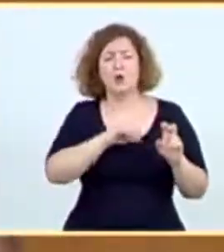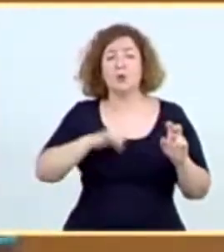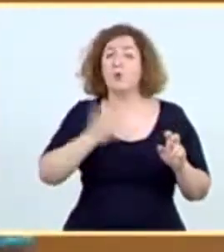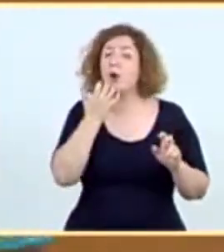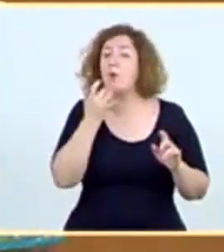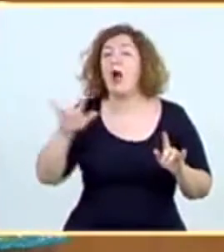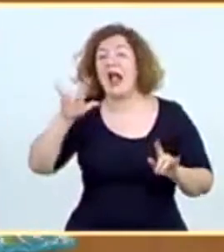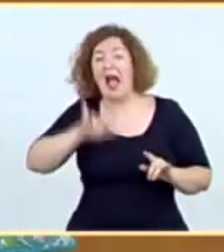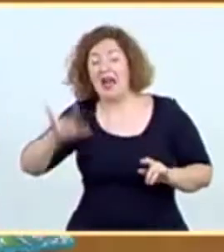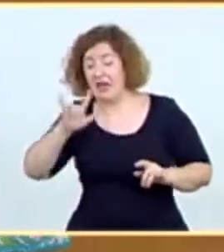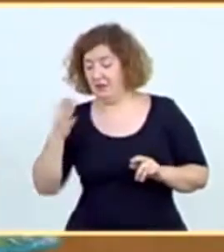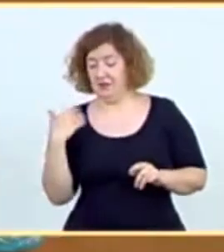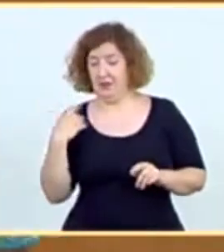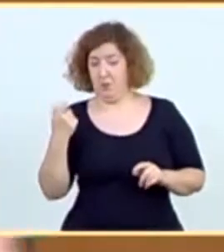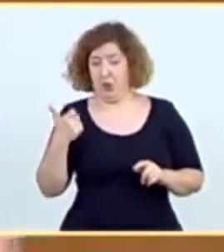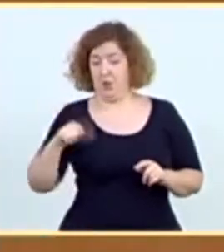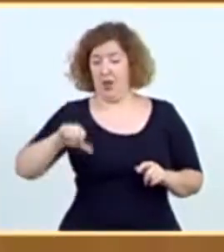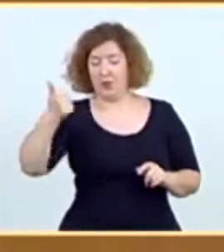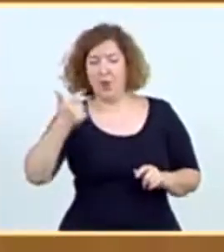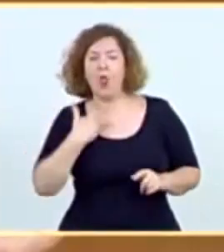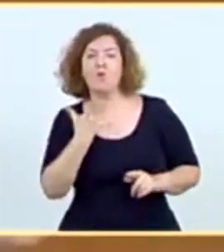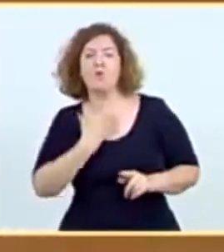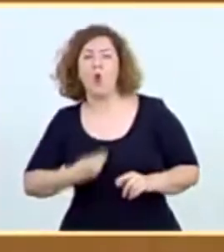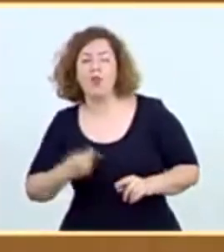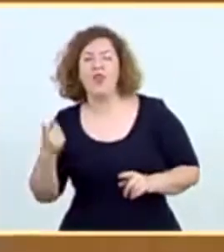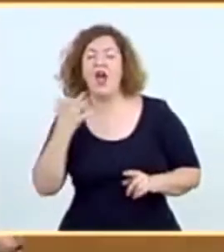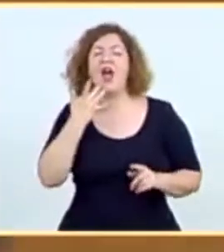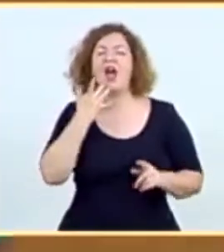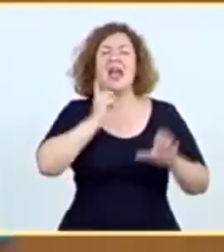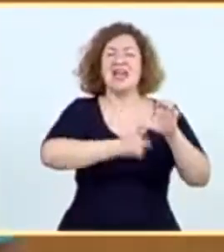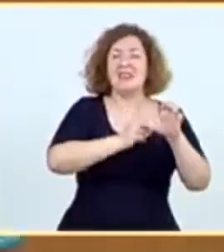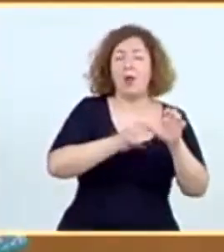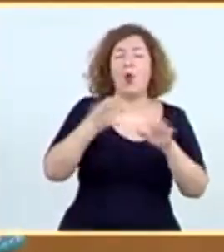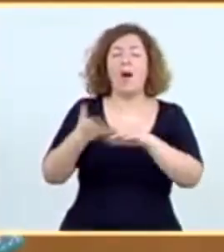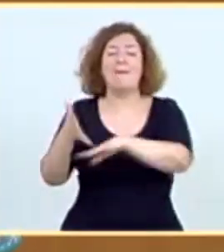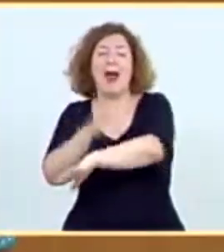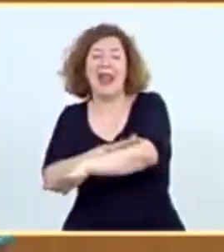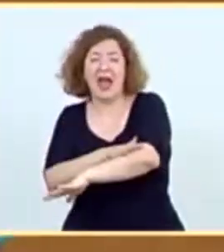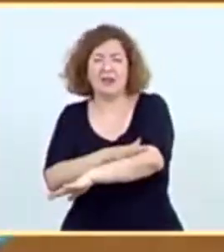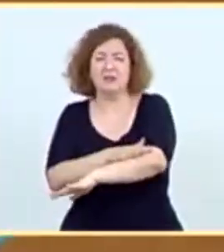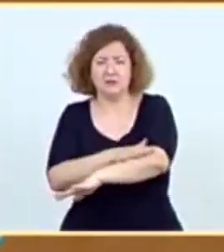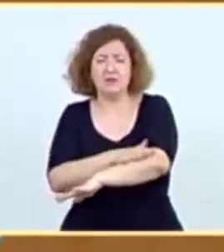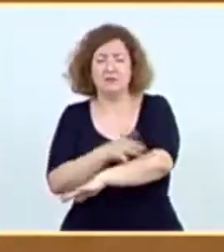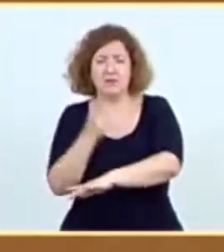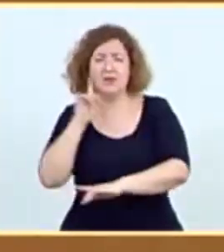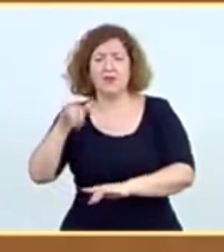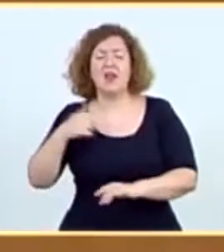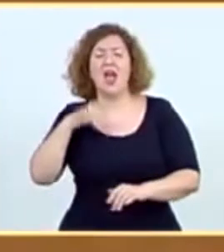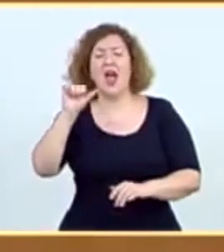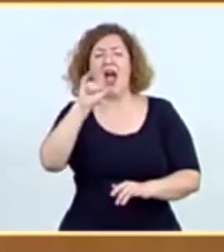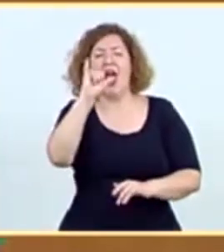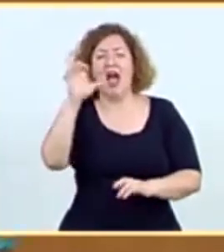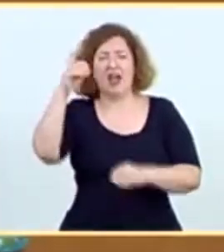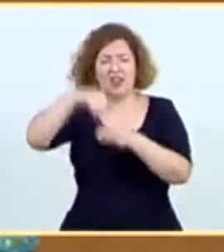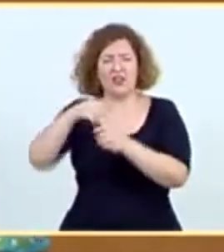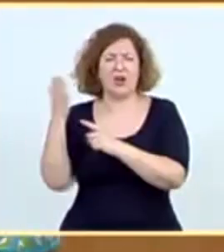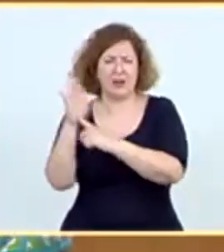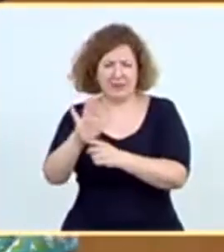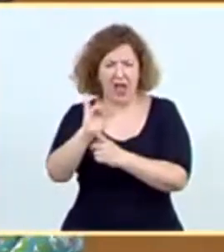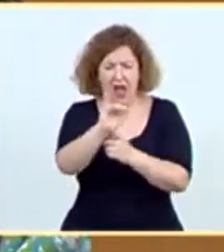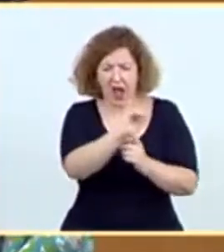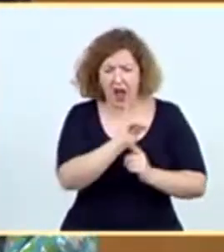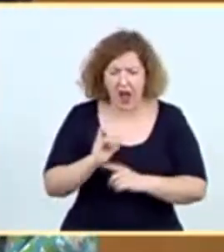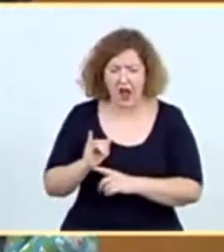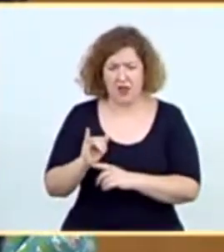como es el de Canarias, recientemente aprobado, el de Murcia, Extremadura o Baleares, que también hemos nombrado representantes de la AGE en esas comisiones